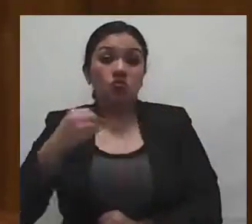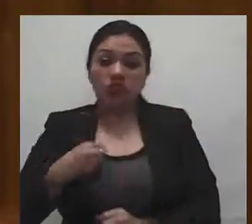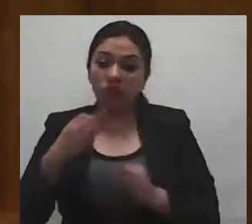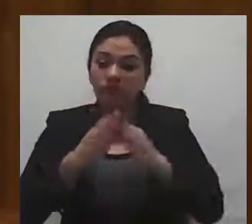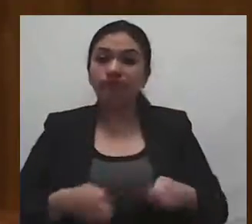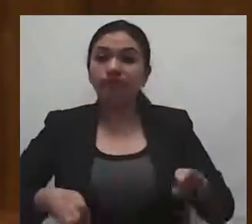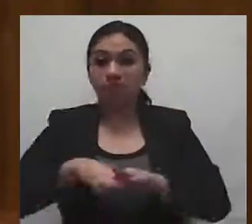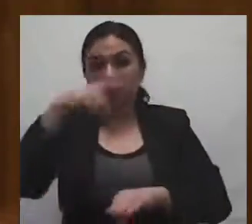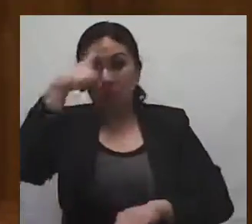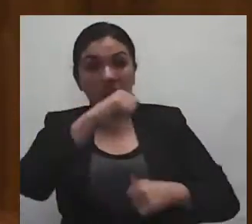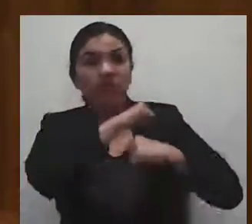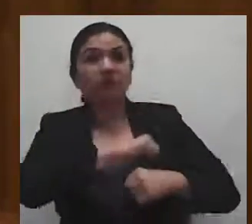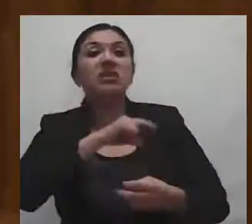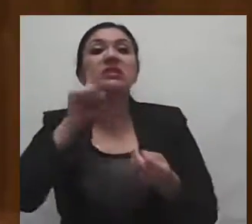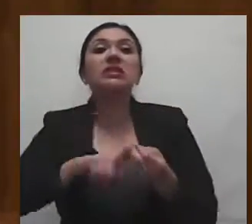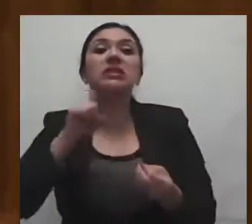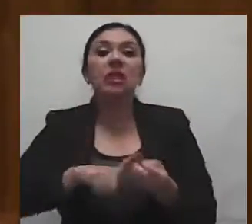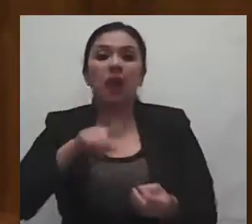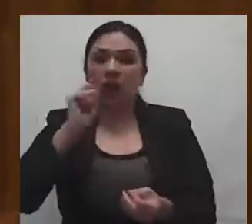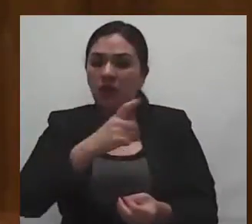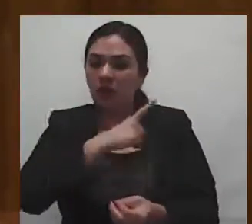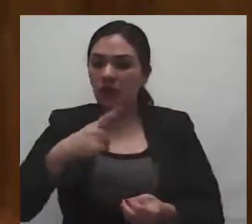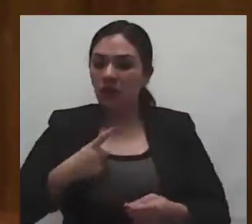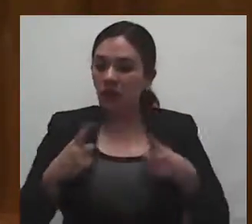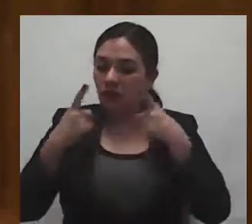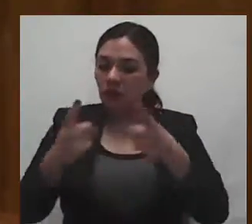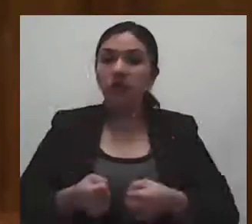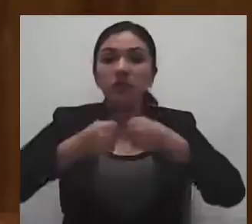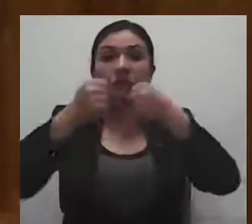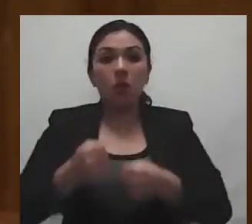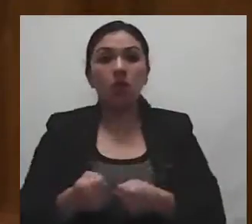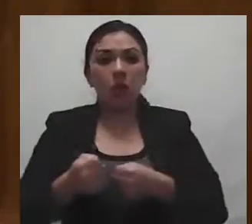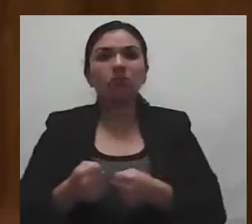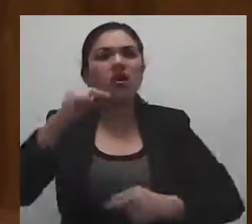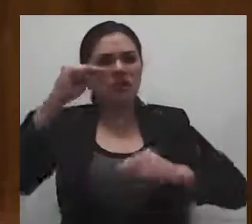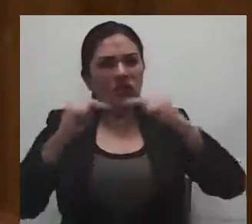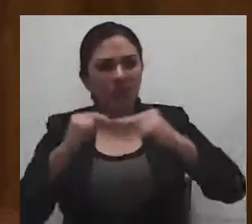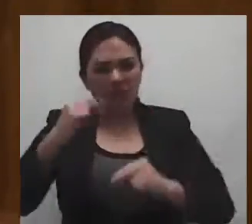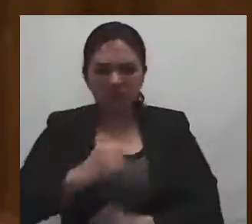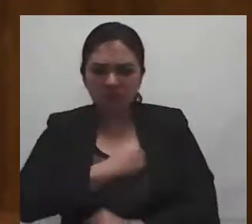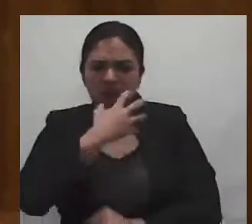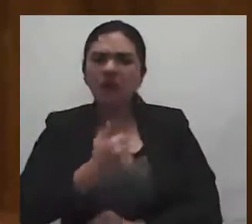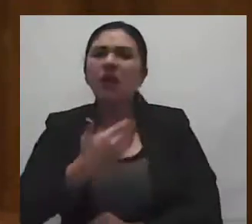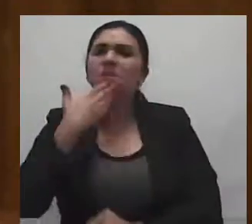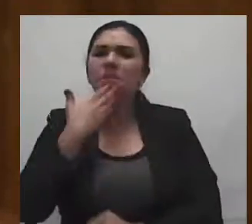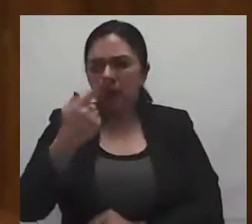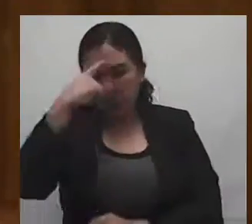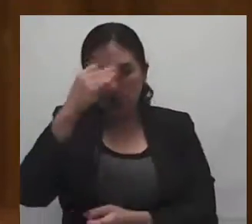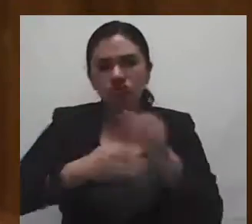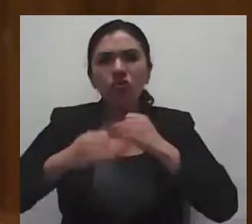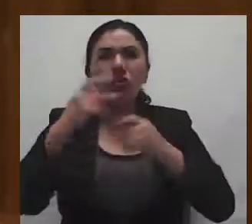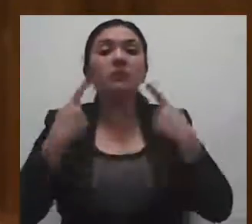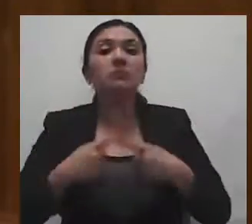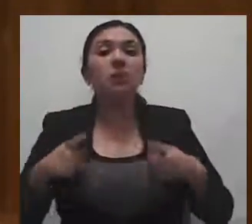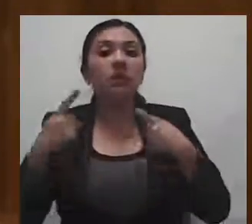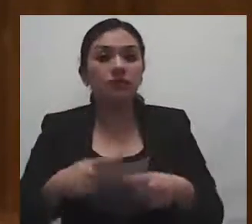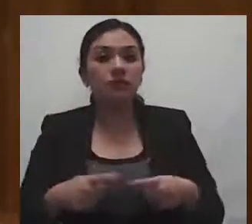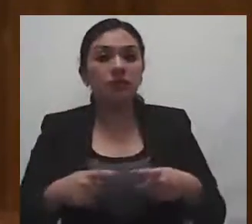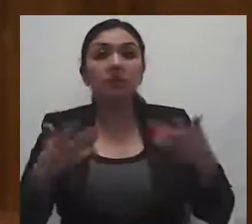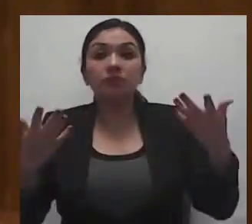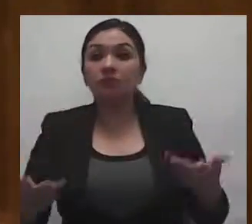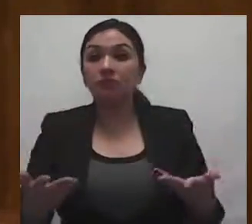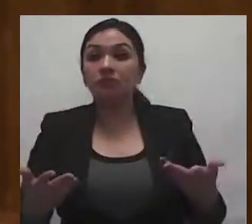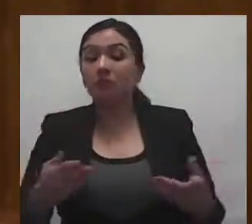las autoridades es asegurar un nivel de bienestar mínimo para toda la población y, en lo